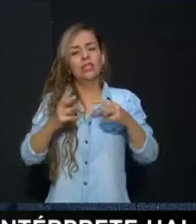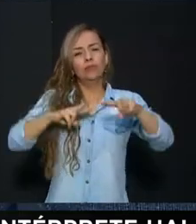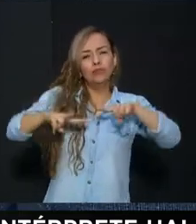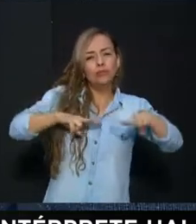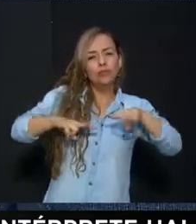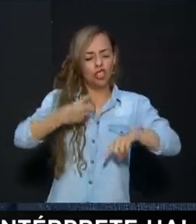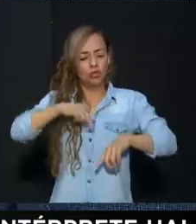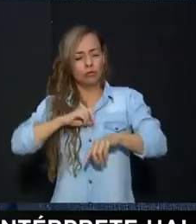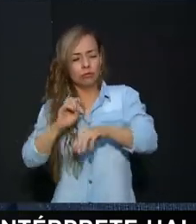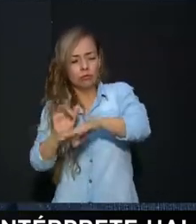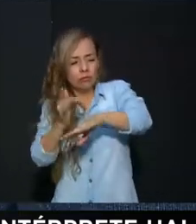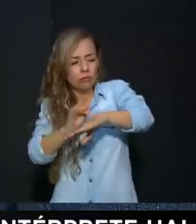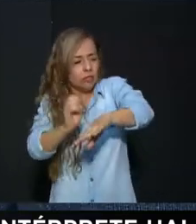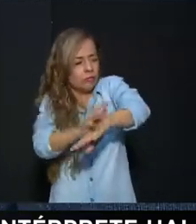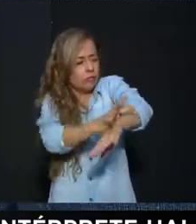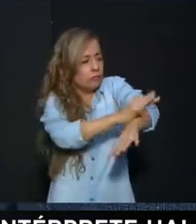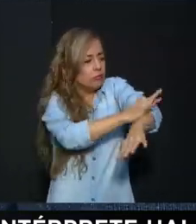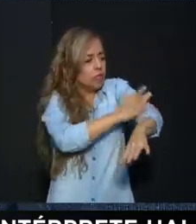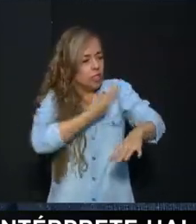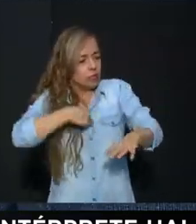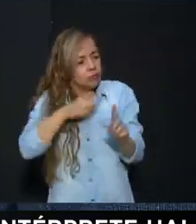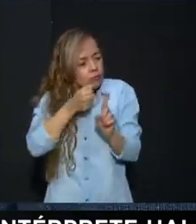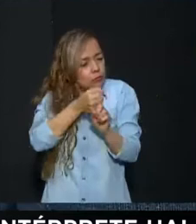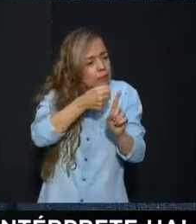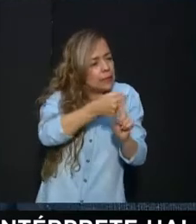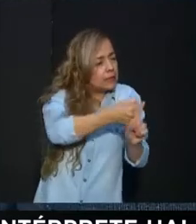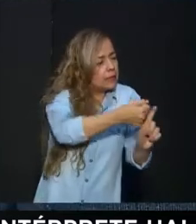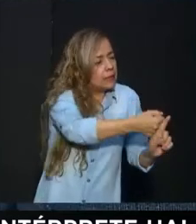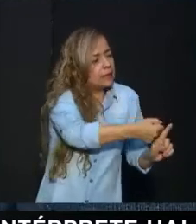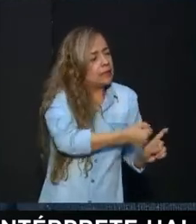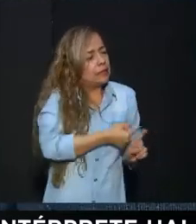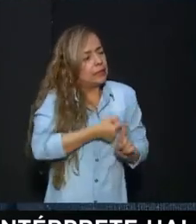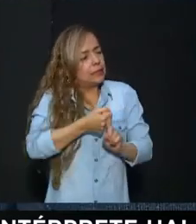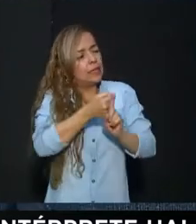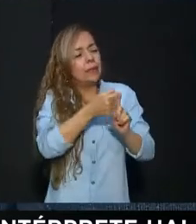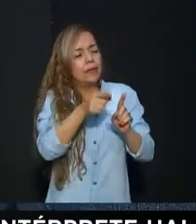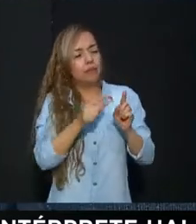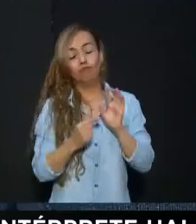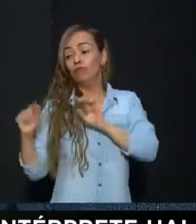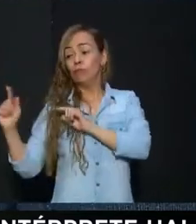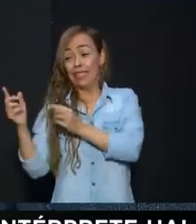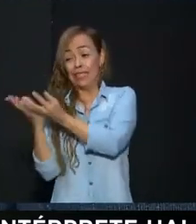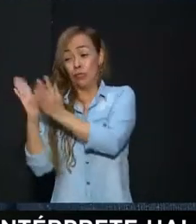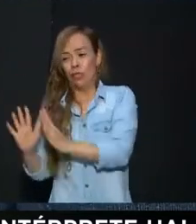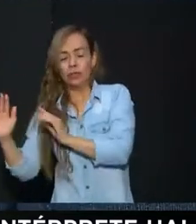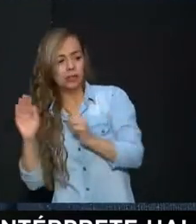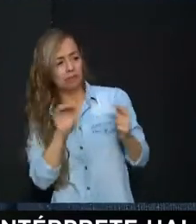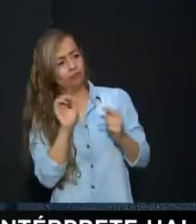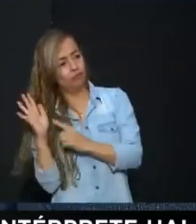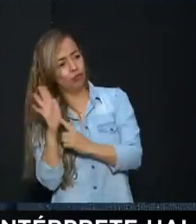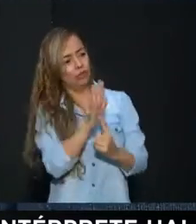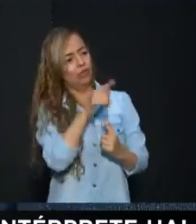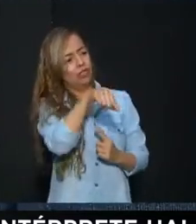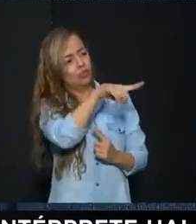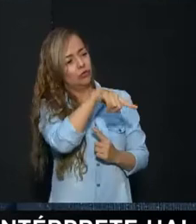escabullirnos un poquito Como en todos esos espacios Para poder desde ahí visibilizar Todas las estrategias de la educación